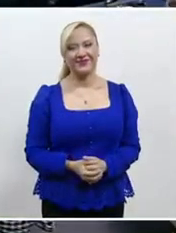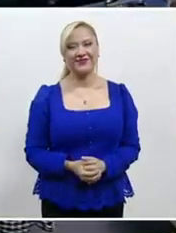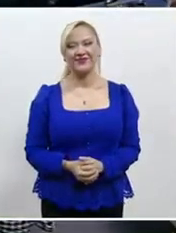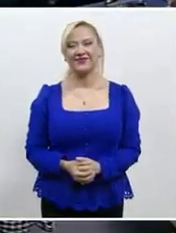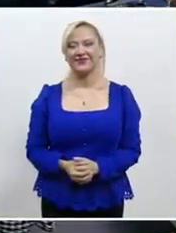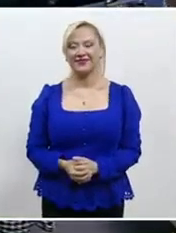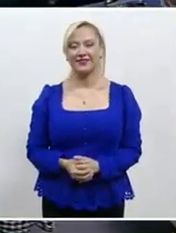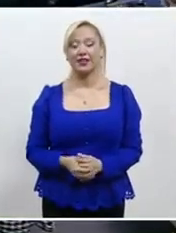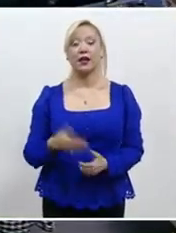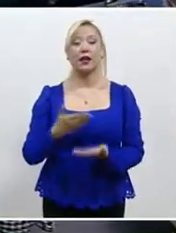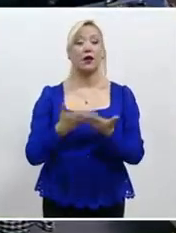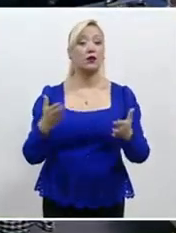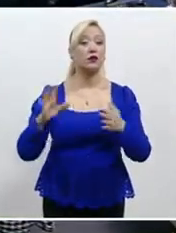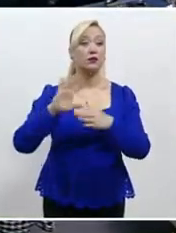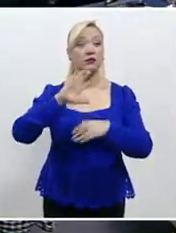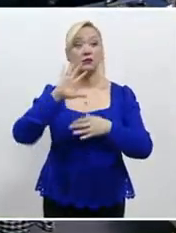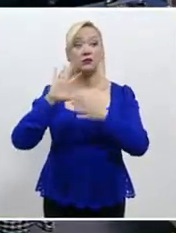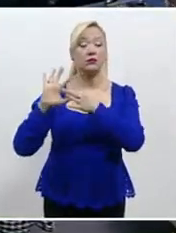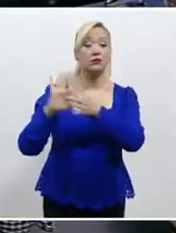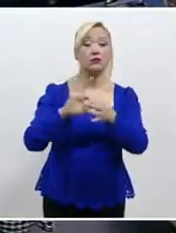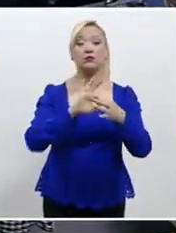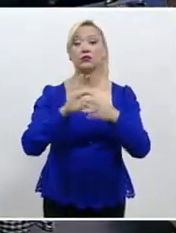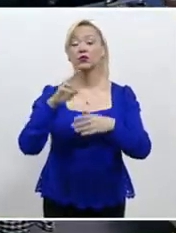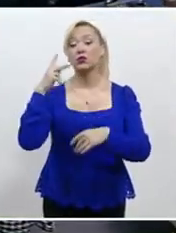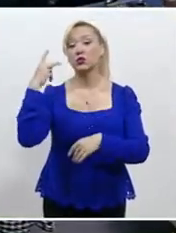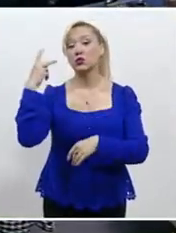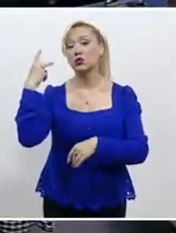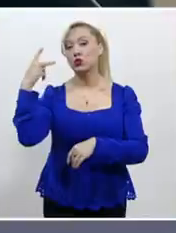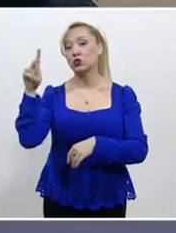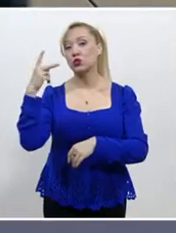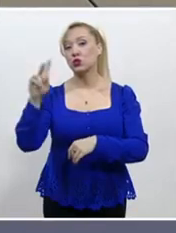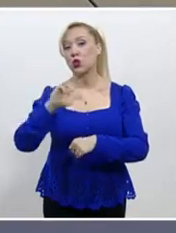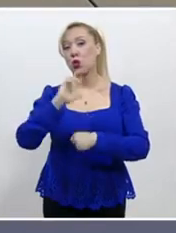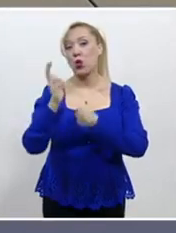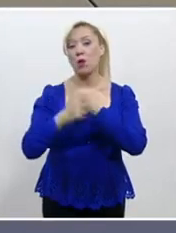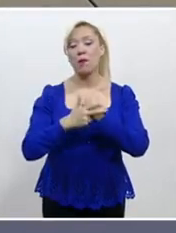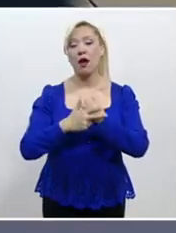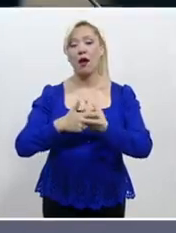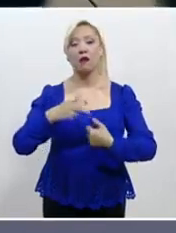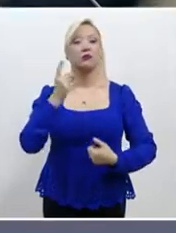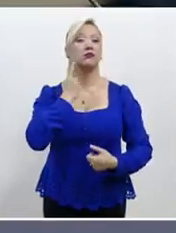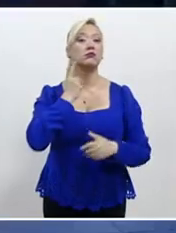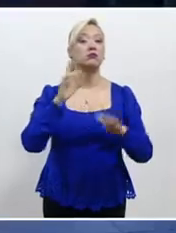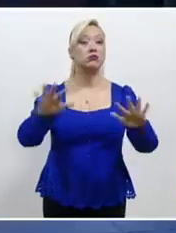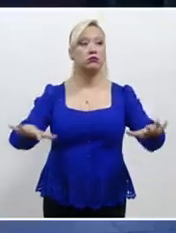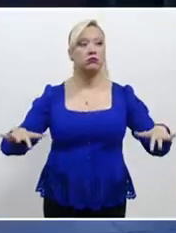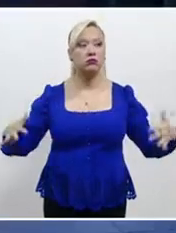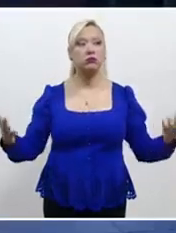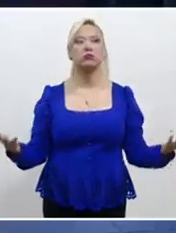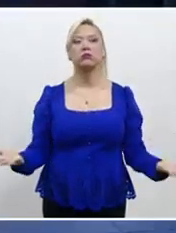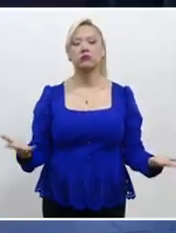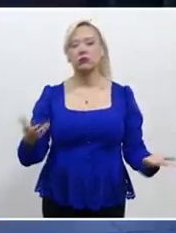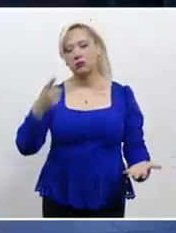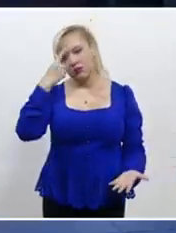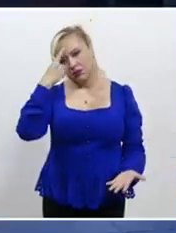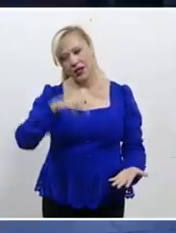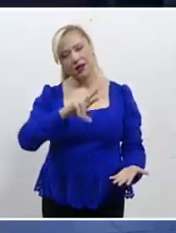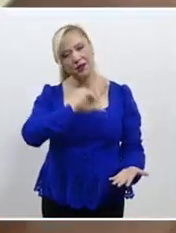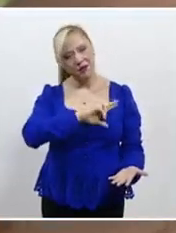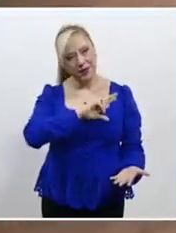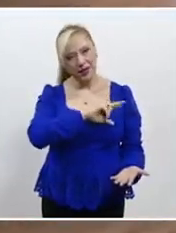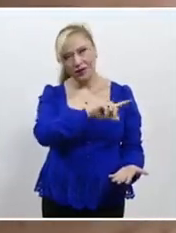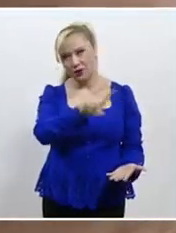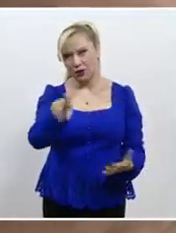El Parlamento Europeo aprobó una ley que obliga a la iniciativa privada a garantizar que sus productos no contribuyan a la